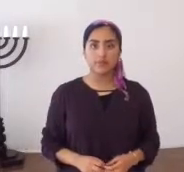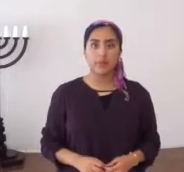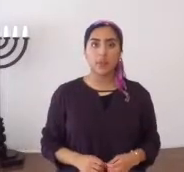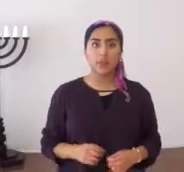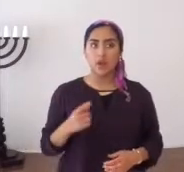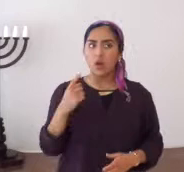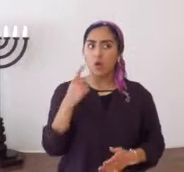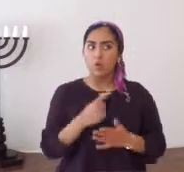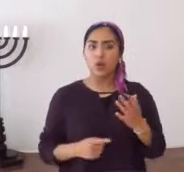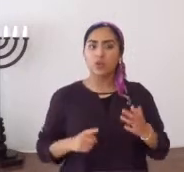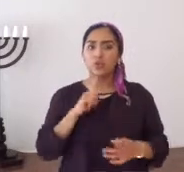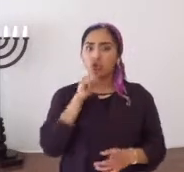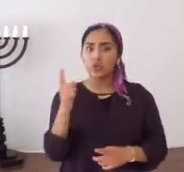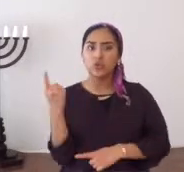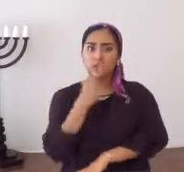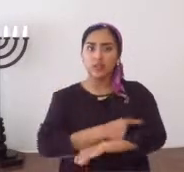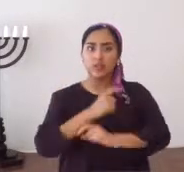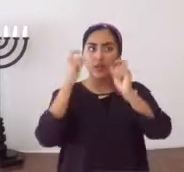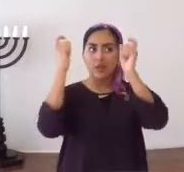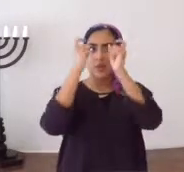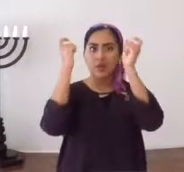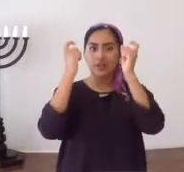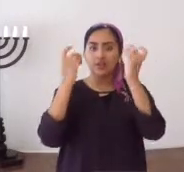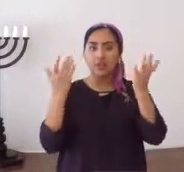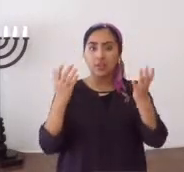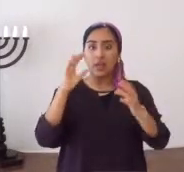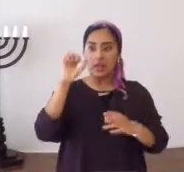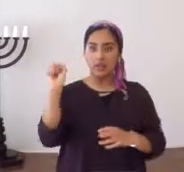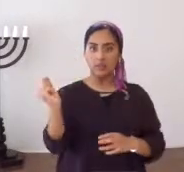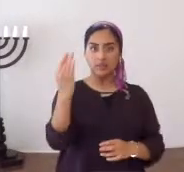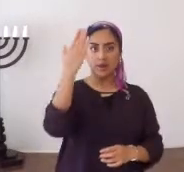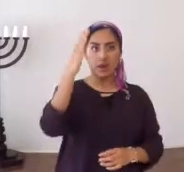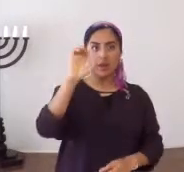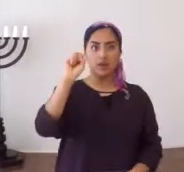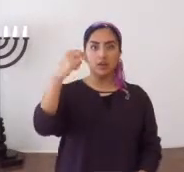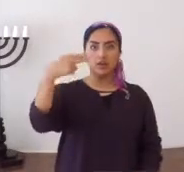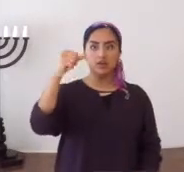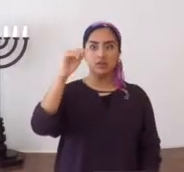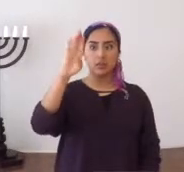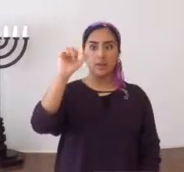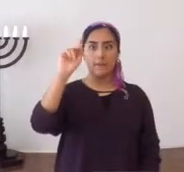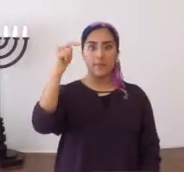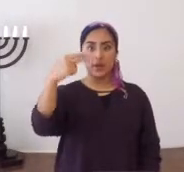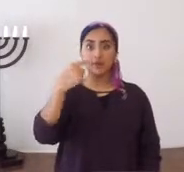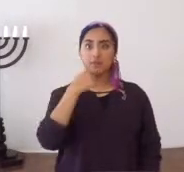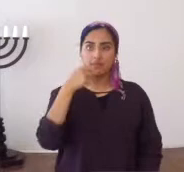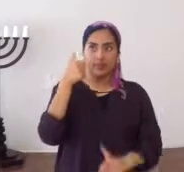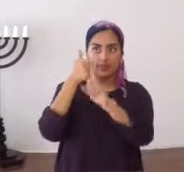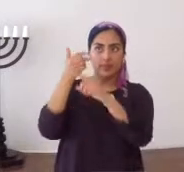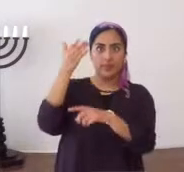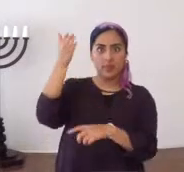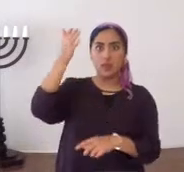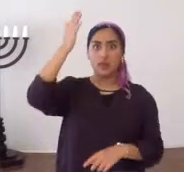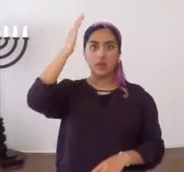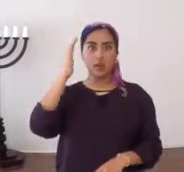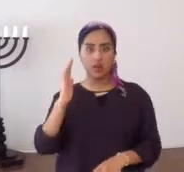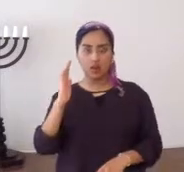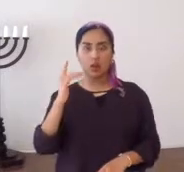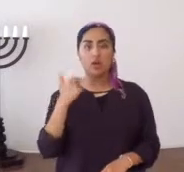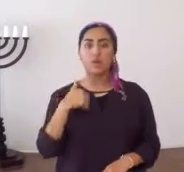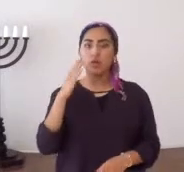Ahora, ¿cuál es el día correcto de adoración? El Shabbat. Lo dice el mismo Elohim.